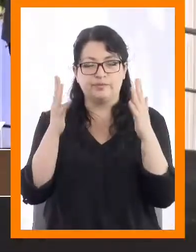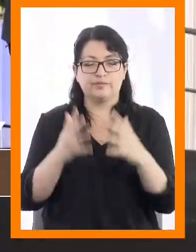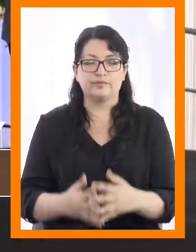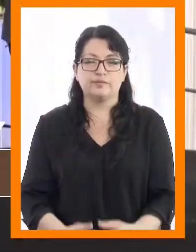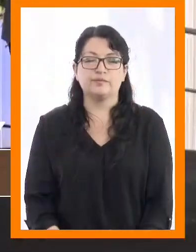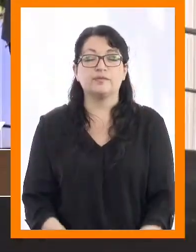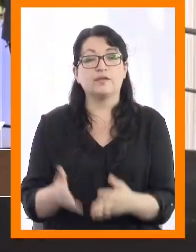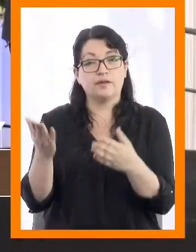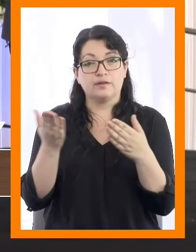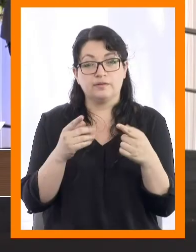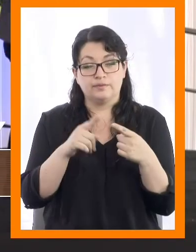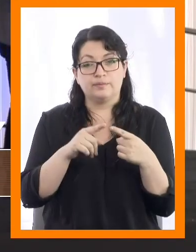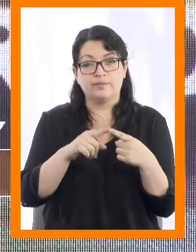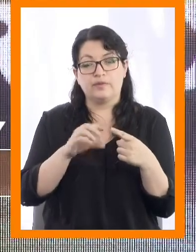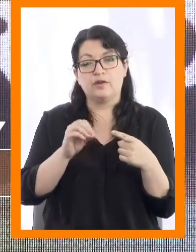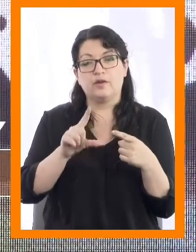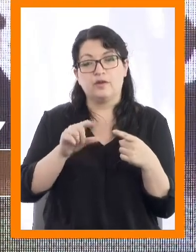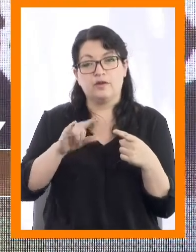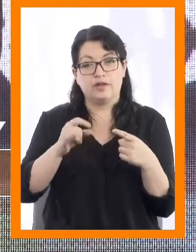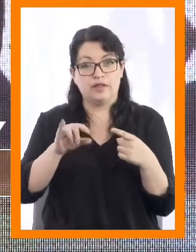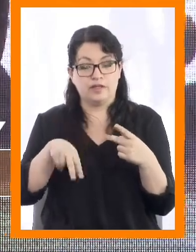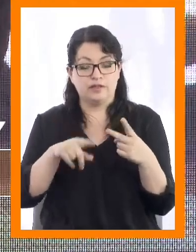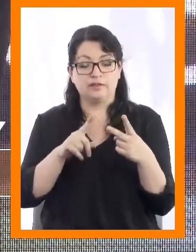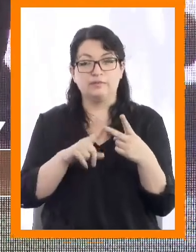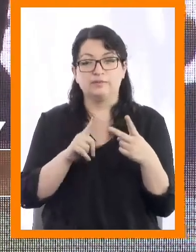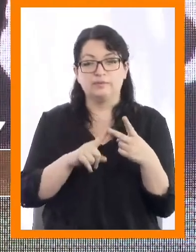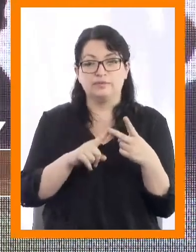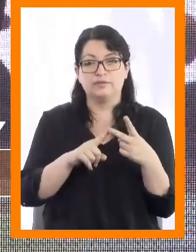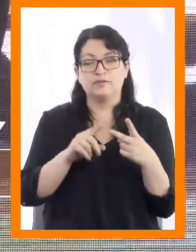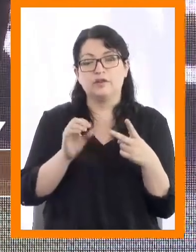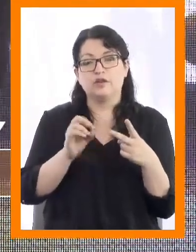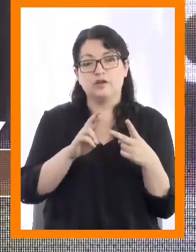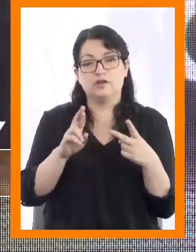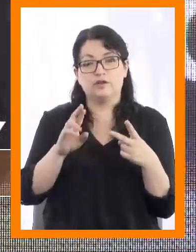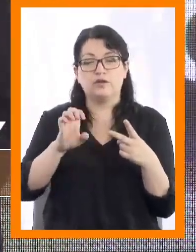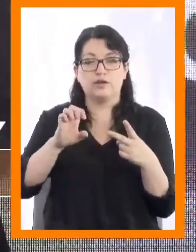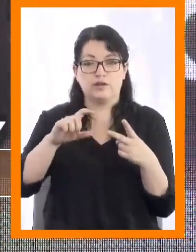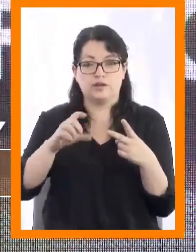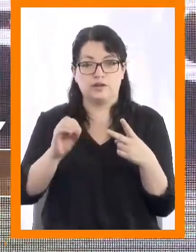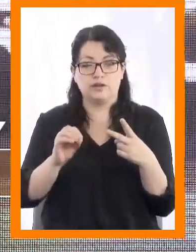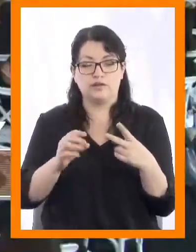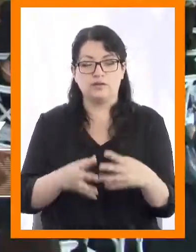Catalina Andrea Holguín Sandoval, Leslie Andrea Orrego Retamal.